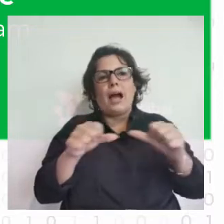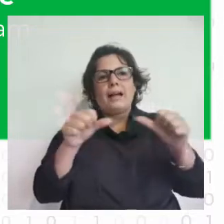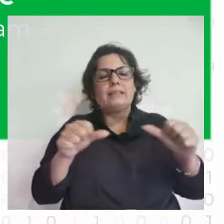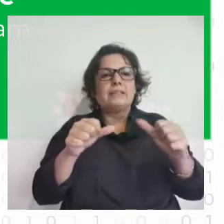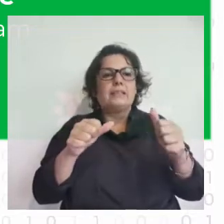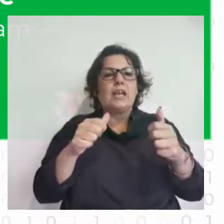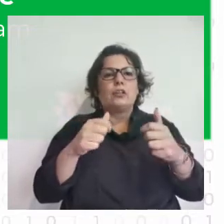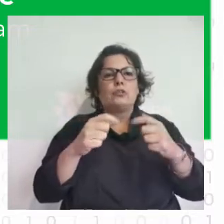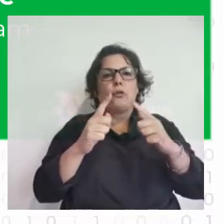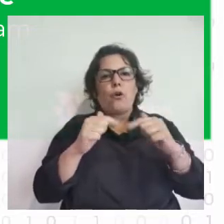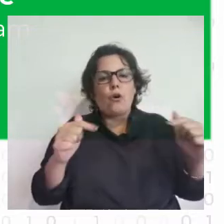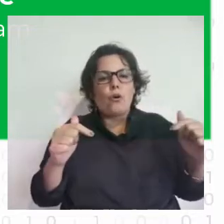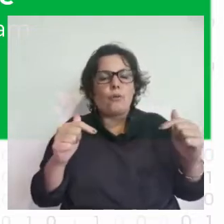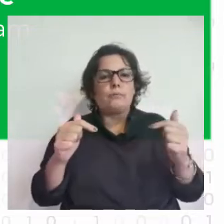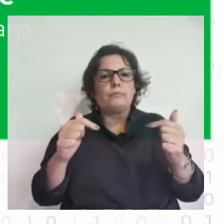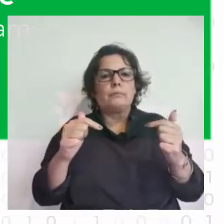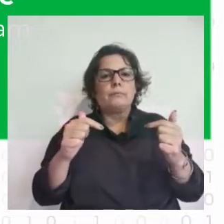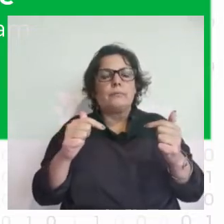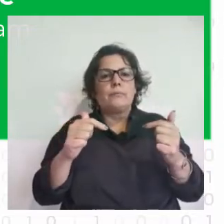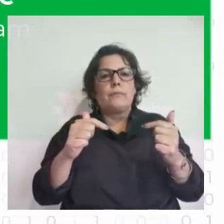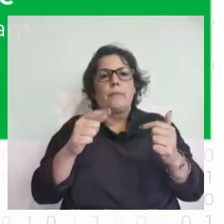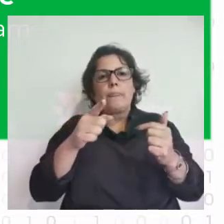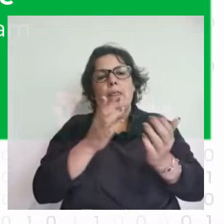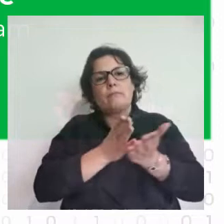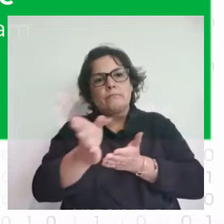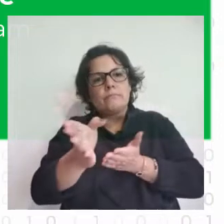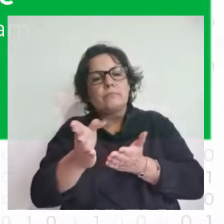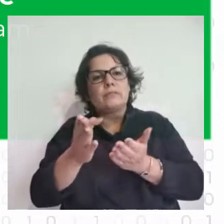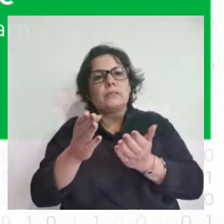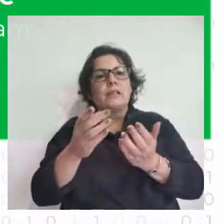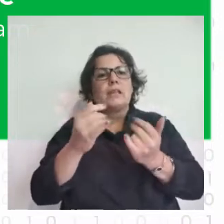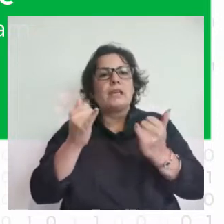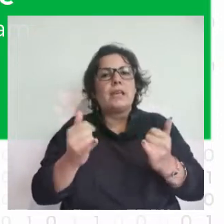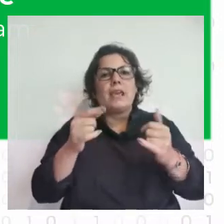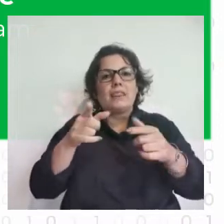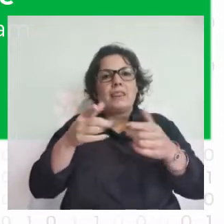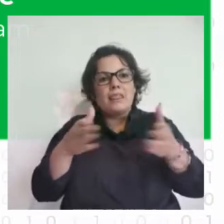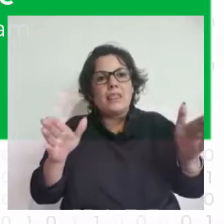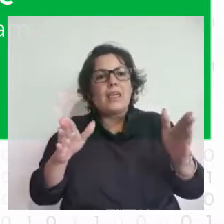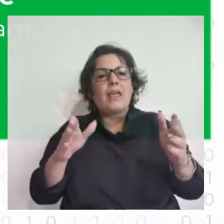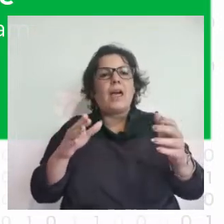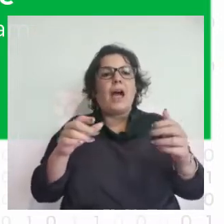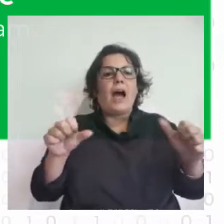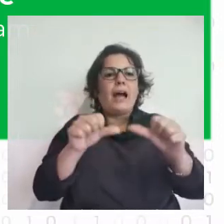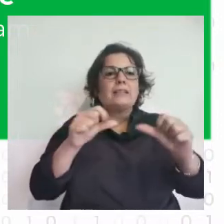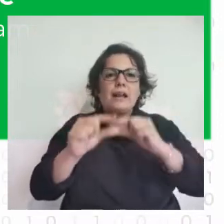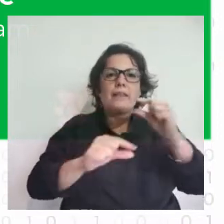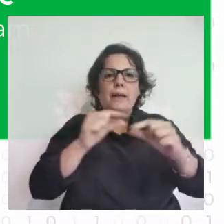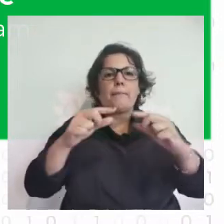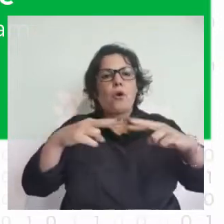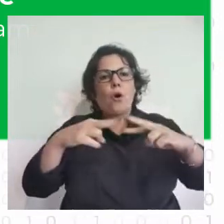en básquet en un club deportivo. Y bueno, desde ahí comencé a hacer el análisis